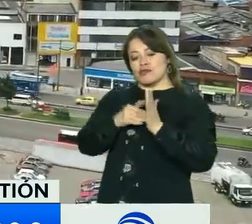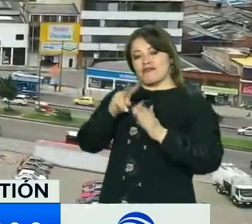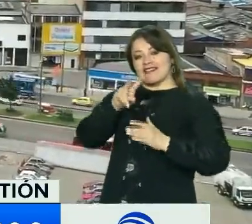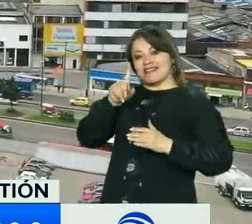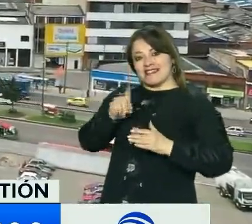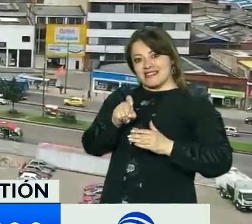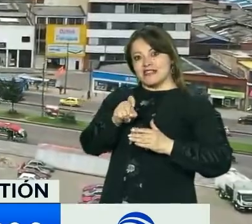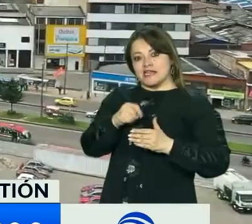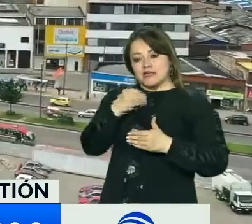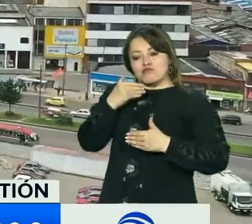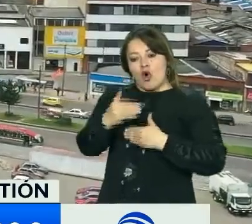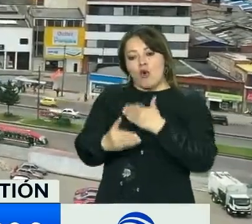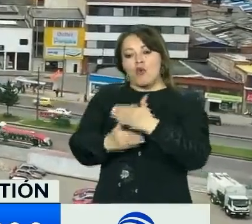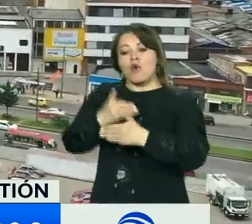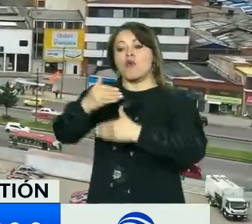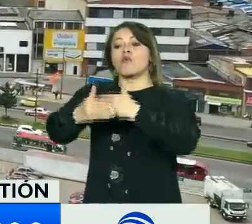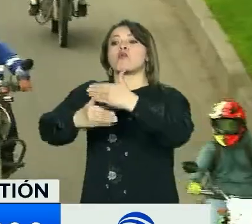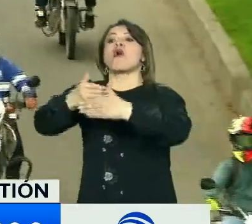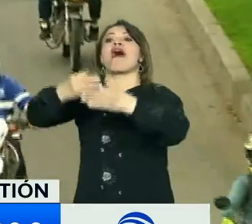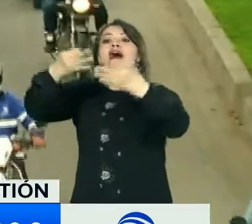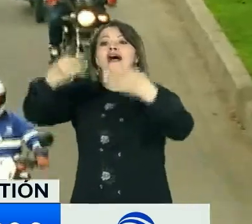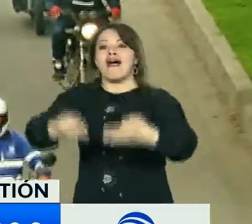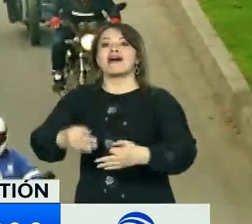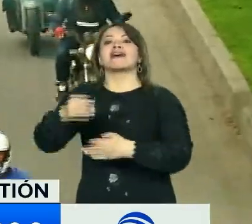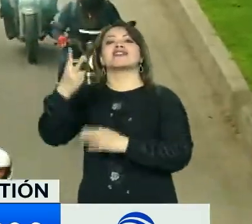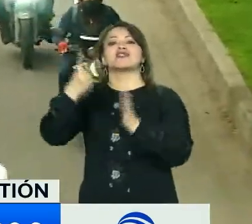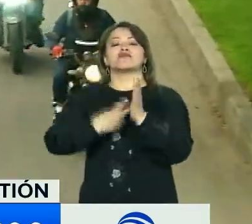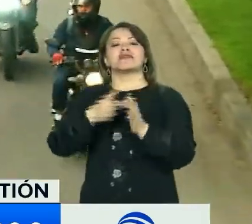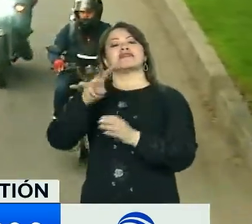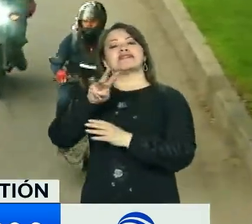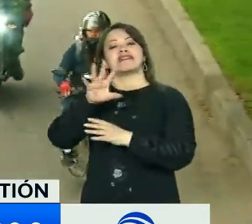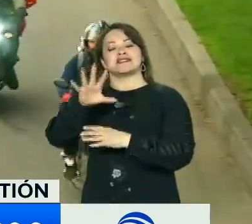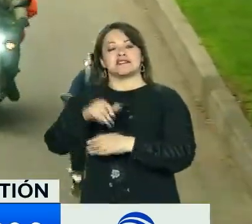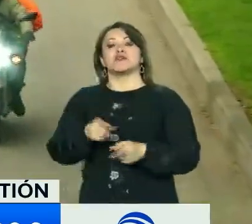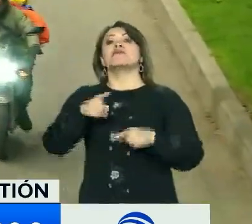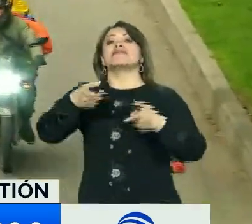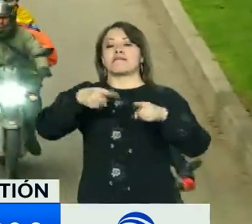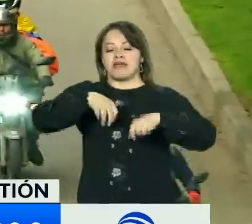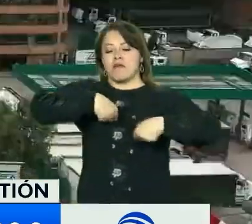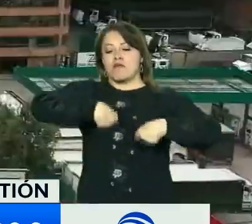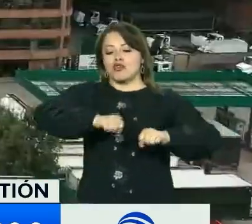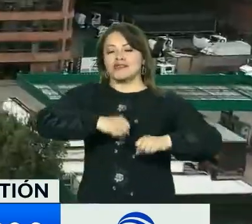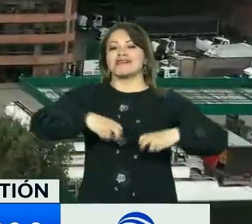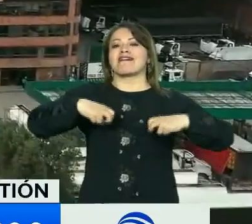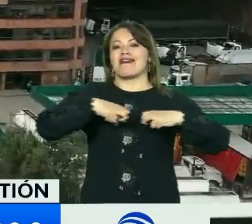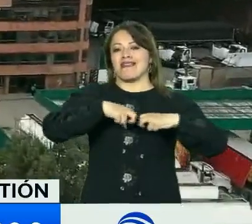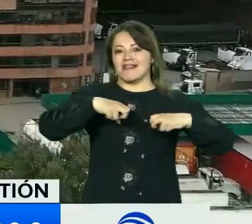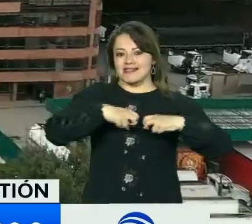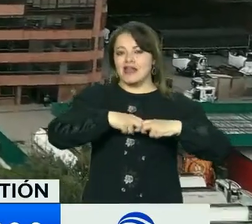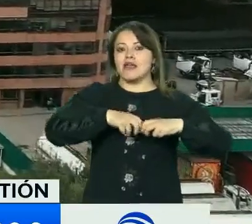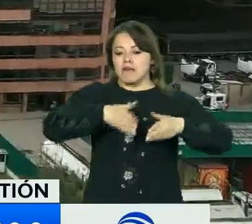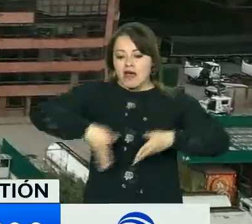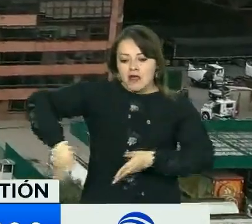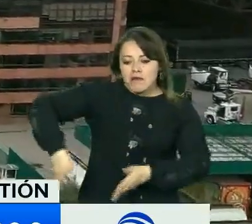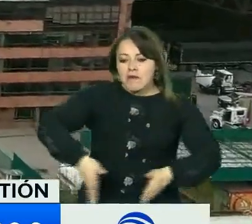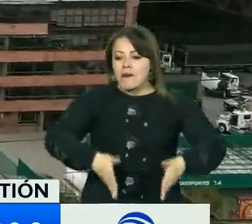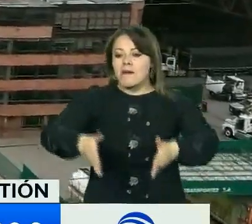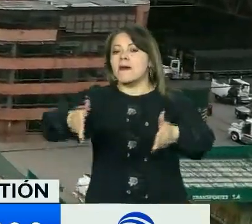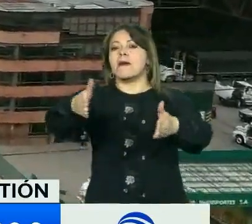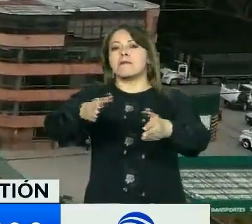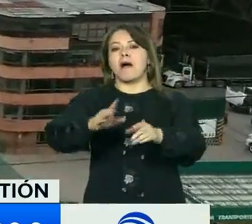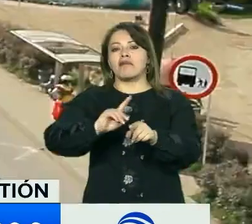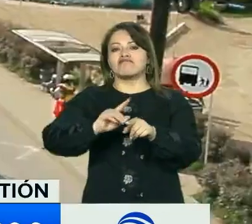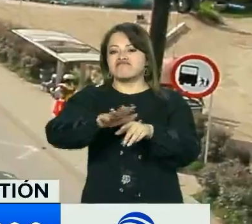el 100% de las motocicletas sean eléctricas en la ciudad. Para el 2035 existirán zonas específicas de circulación, pues se busca un